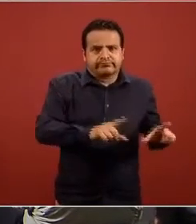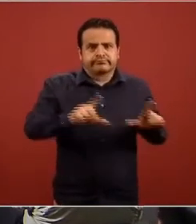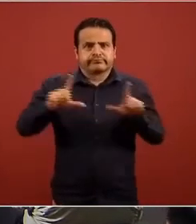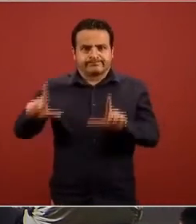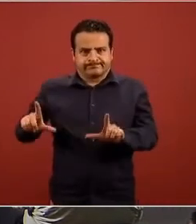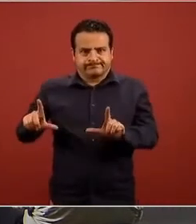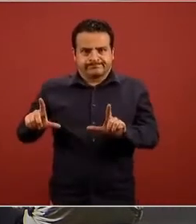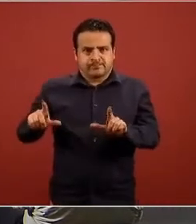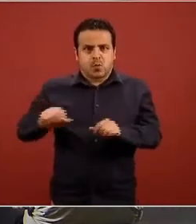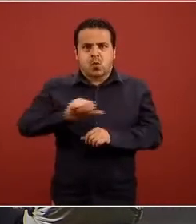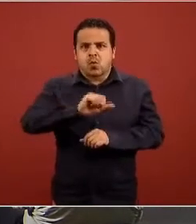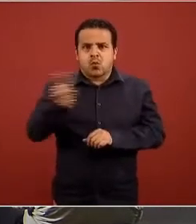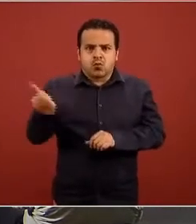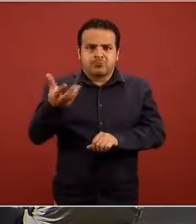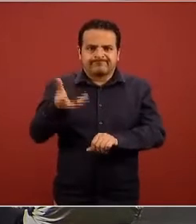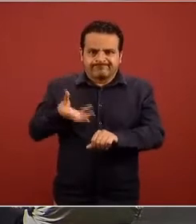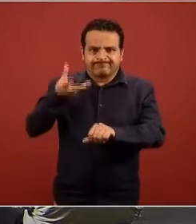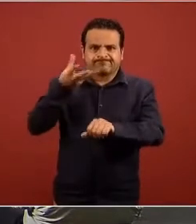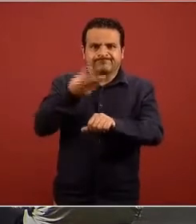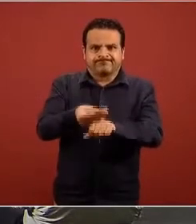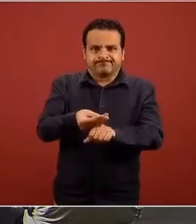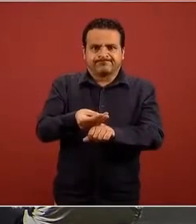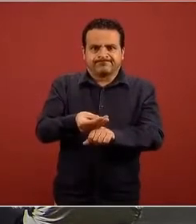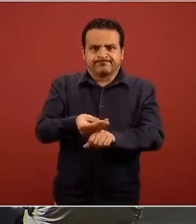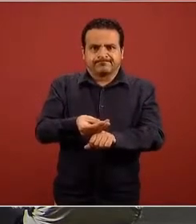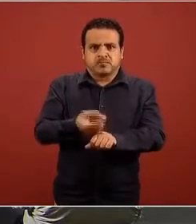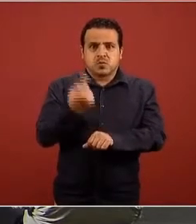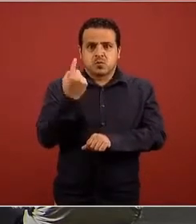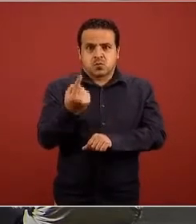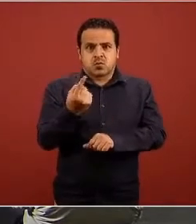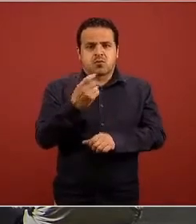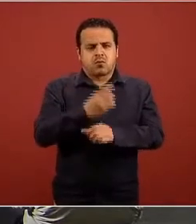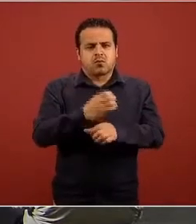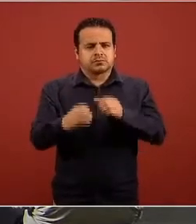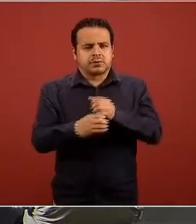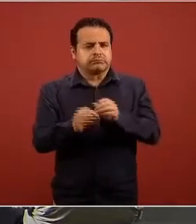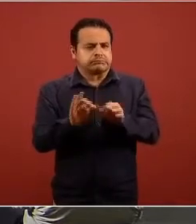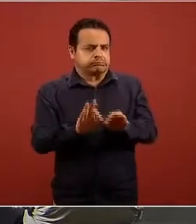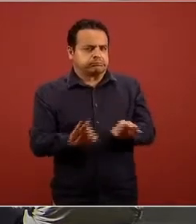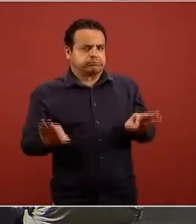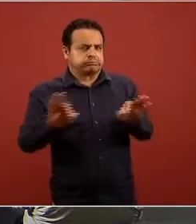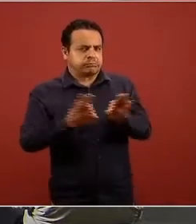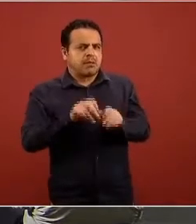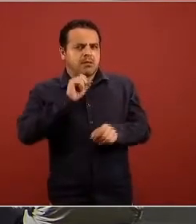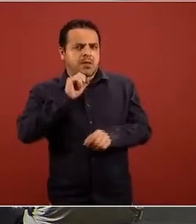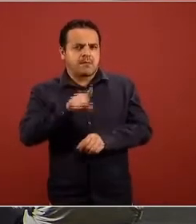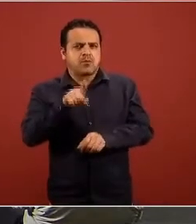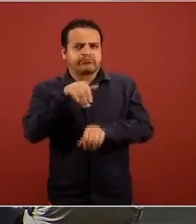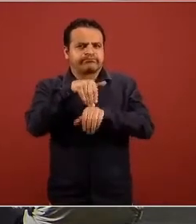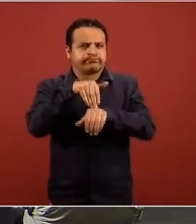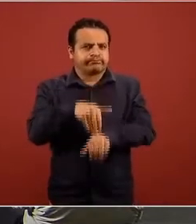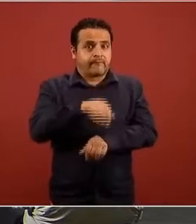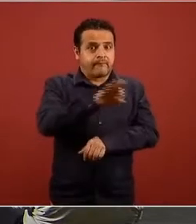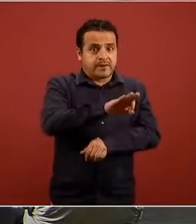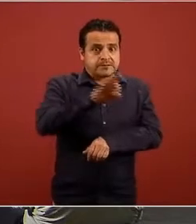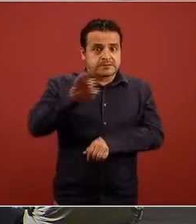otra cosa que quiero decirles es simplemente un punto de referencia también en el calendario pero es de la historia